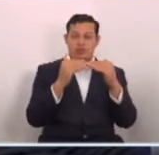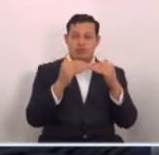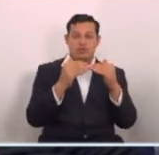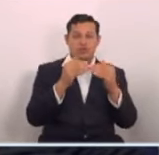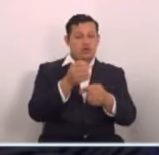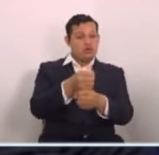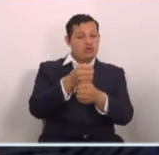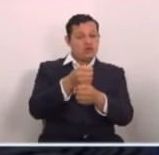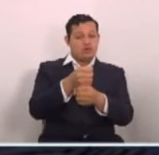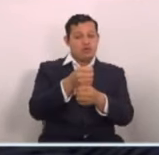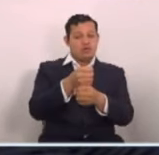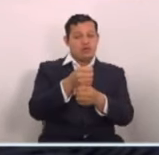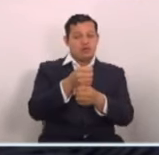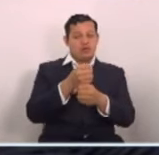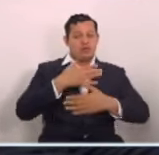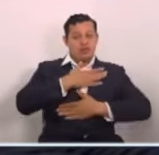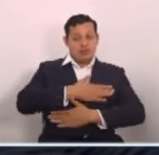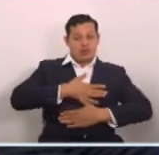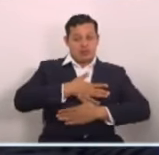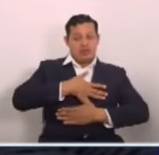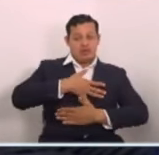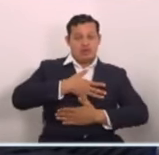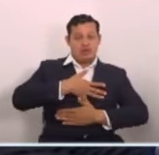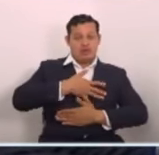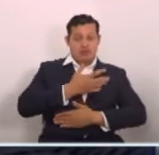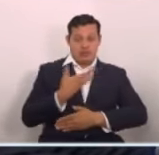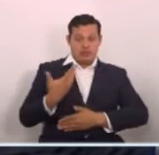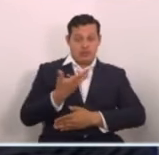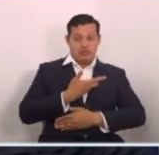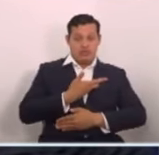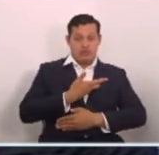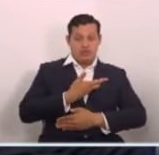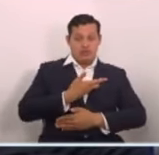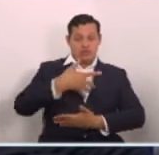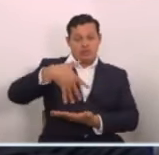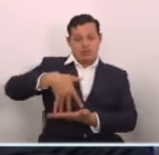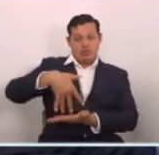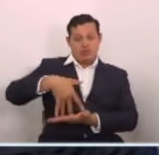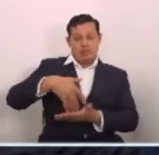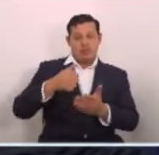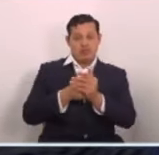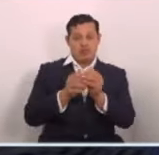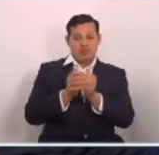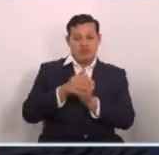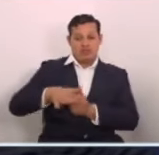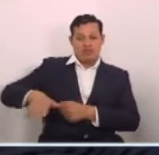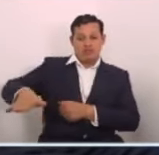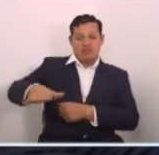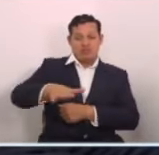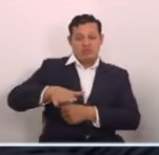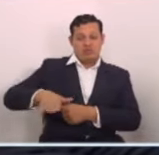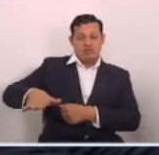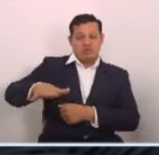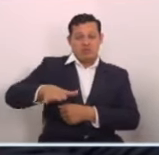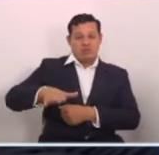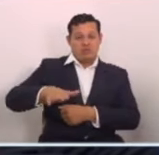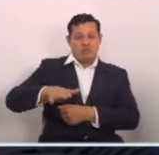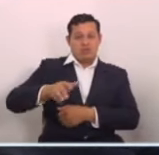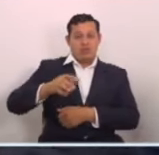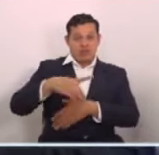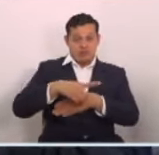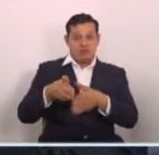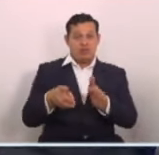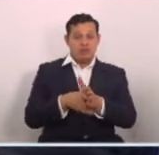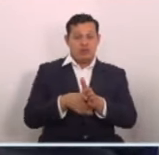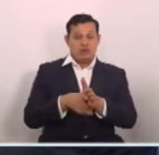la seguridad y el bienestar de nuestros ciudadanos en las zonas afectadas. Como legisladores